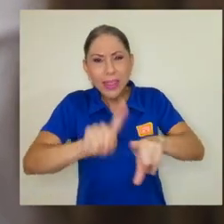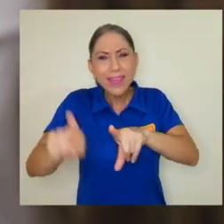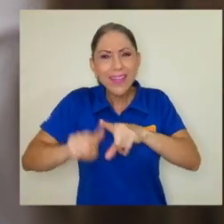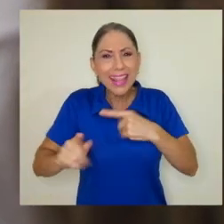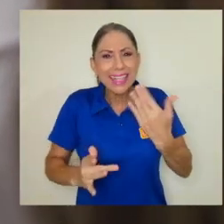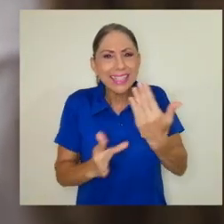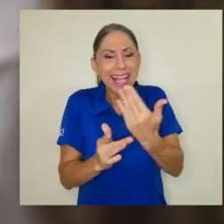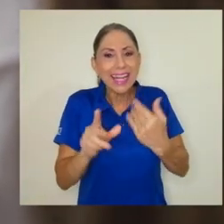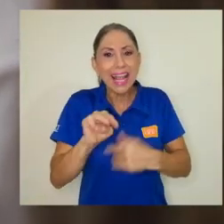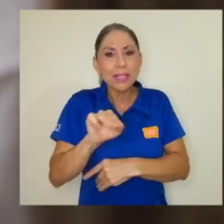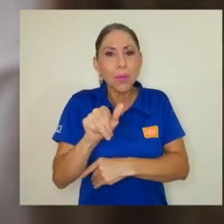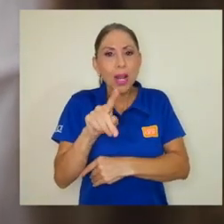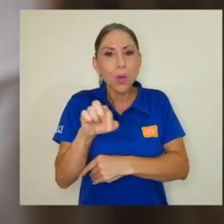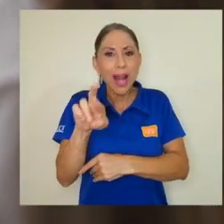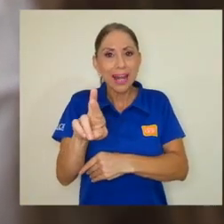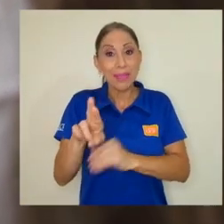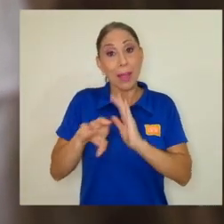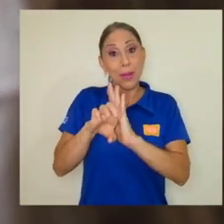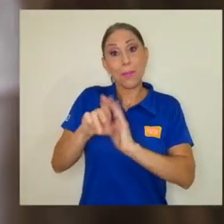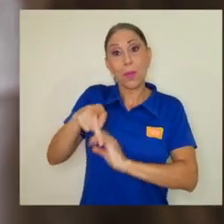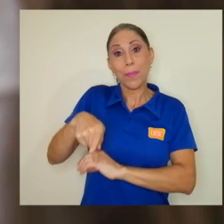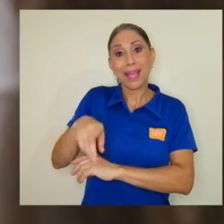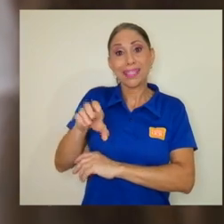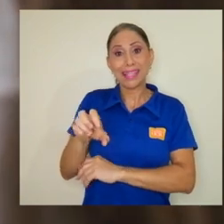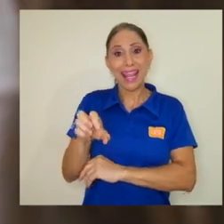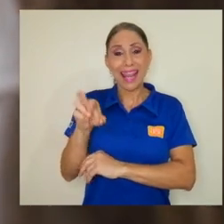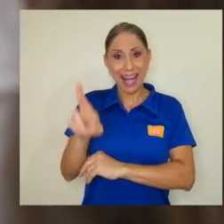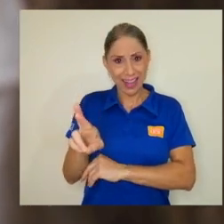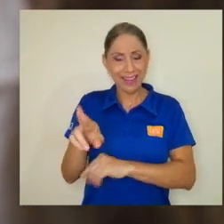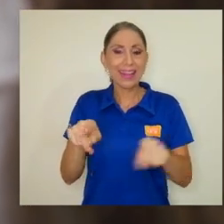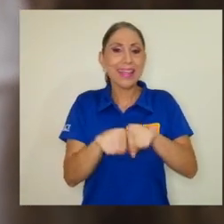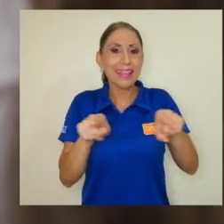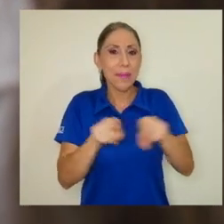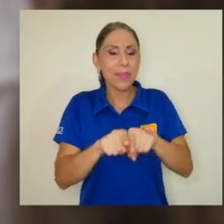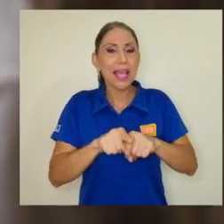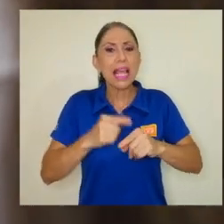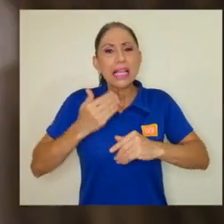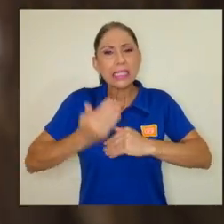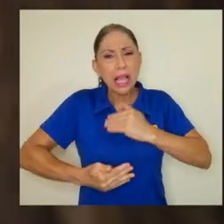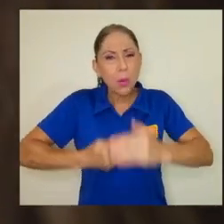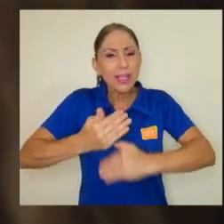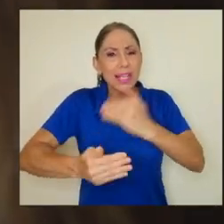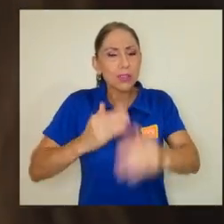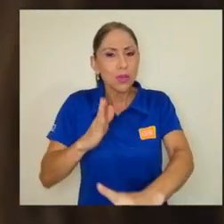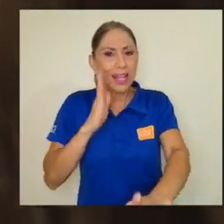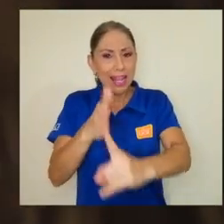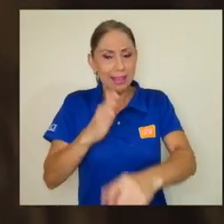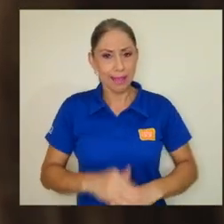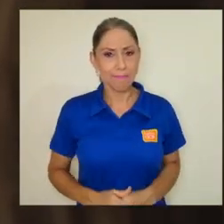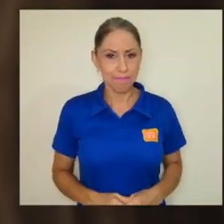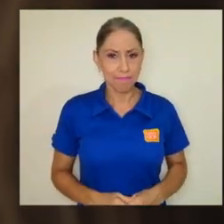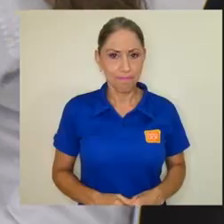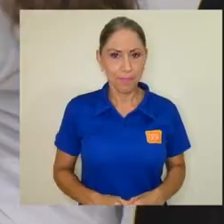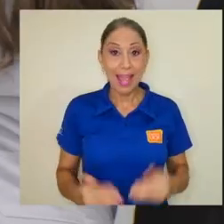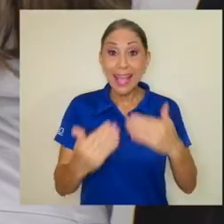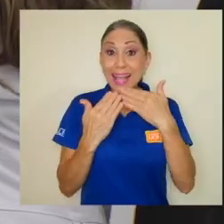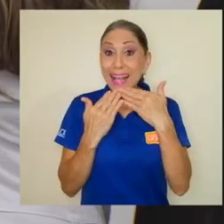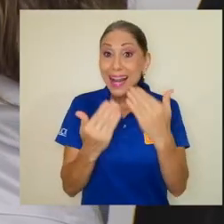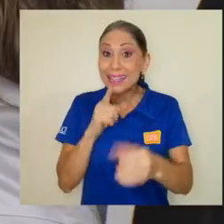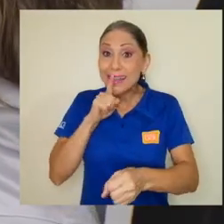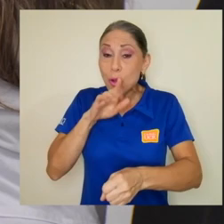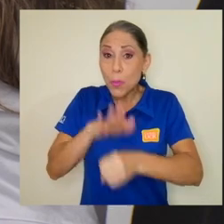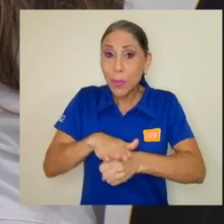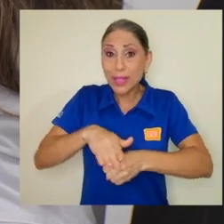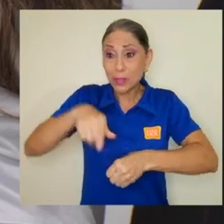técnicas moleculares dentro de las que destacan la PCR, reacción cadena a polimerasa y la secuenciación directa. Gracias